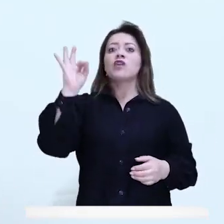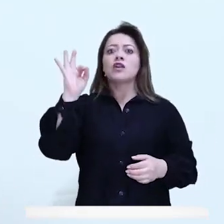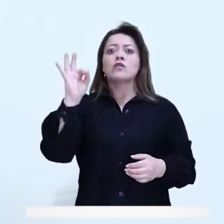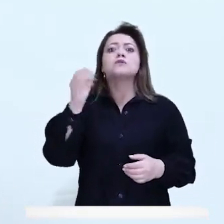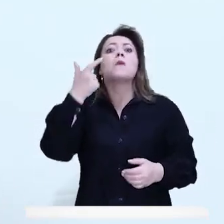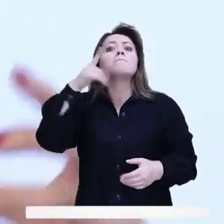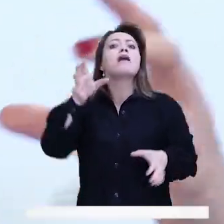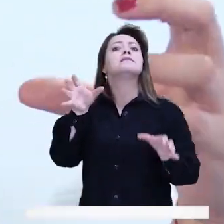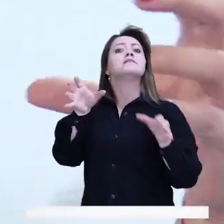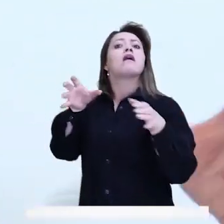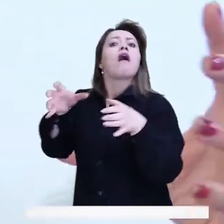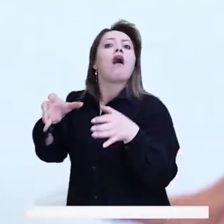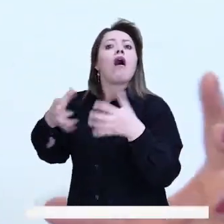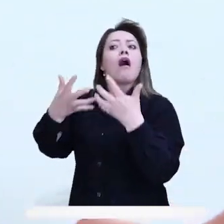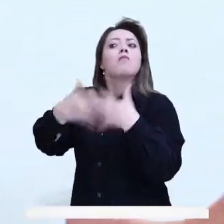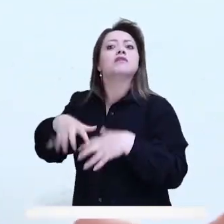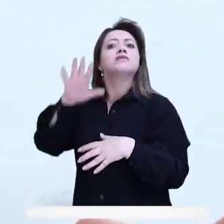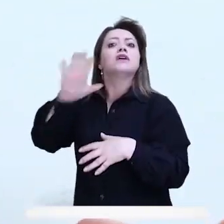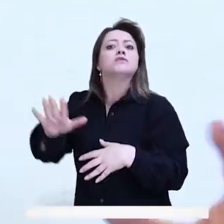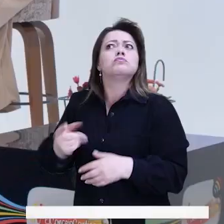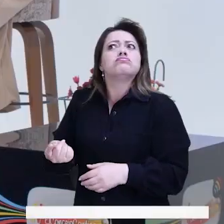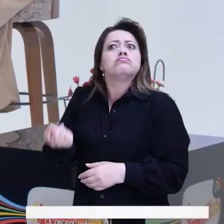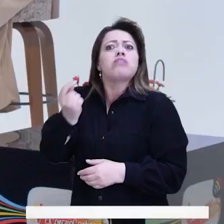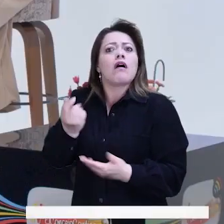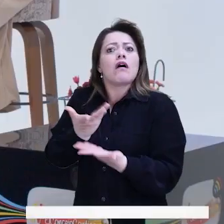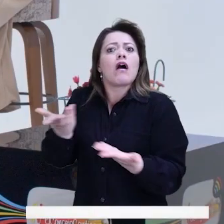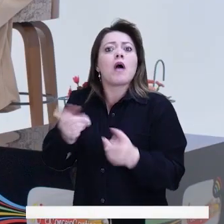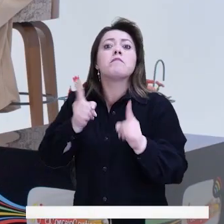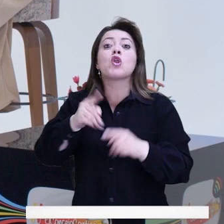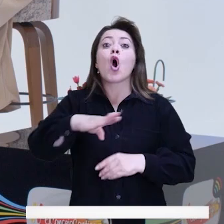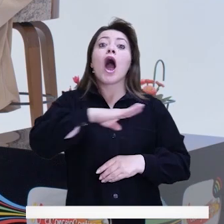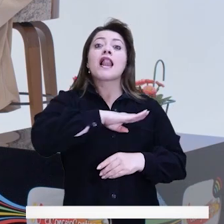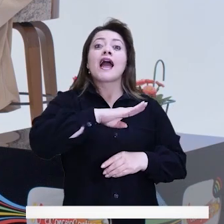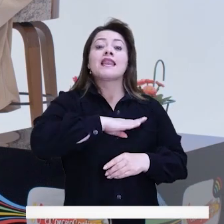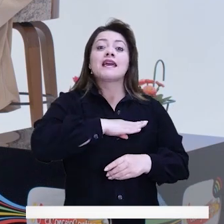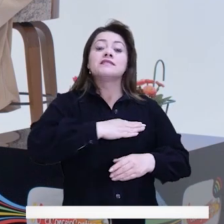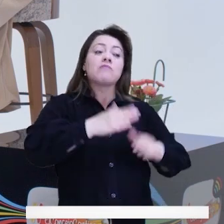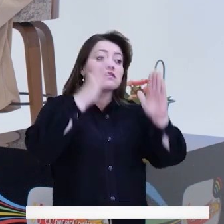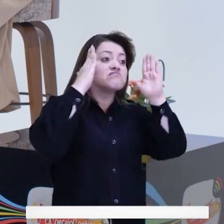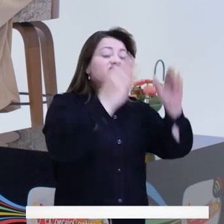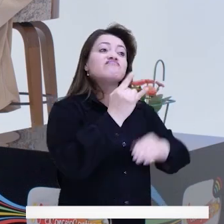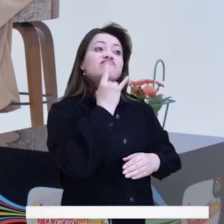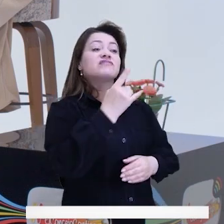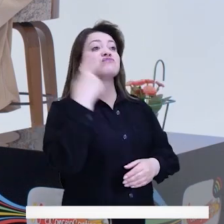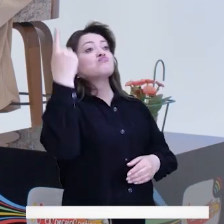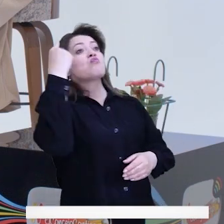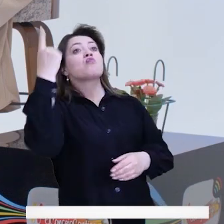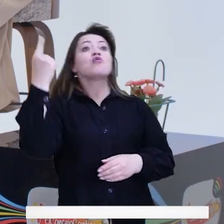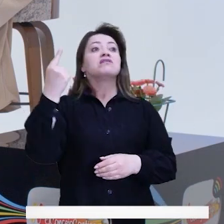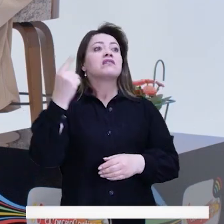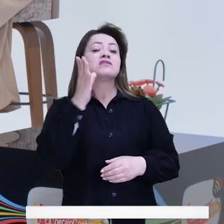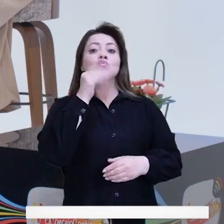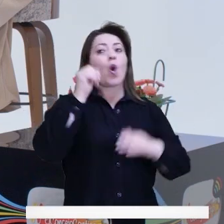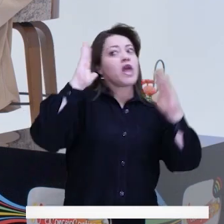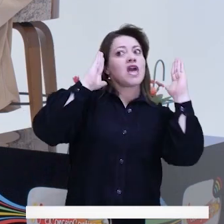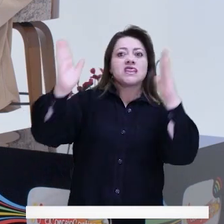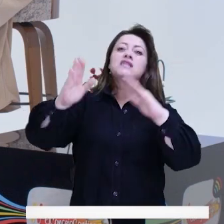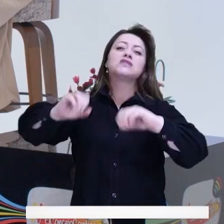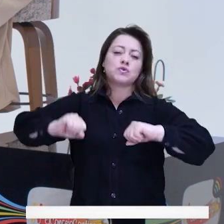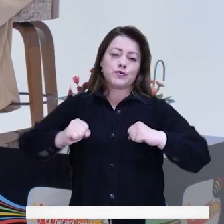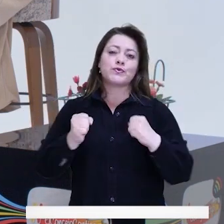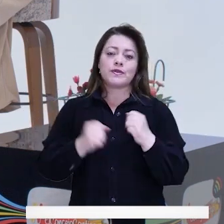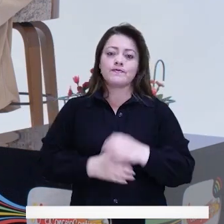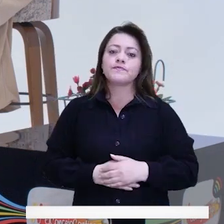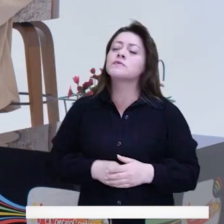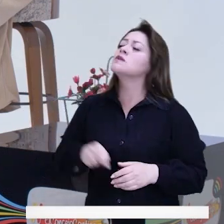buenas comunicaciones. Es una gobernanza para el crimen. Pero la alcaldesa, como han visto, está más dedicada a hacer política que a resolver los temas de